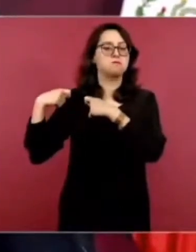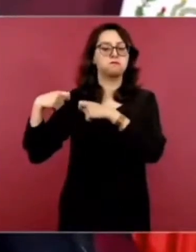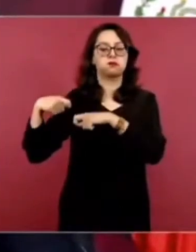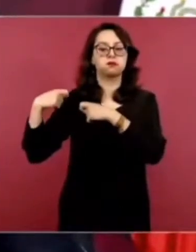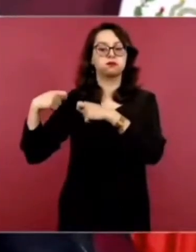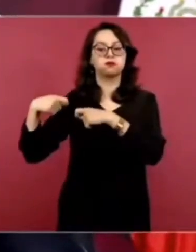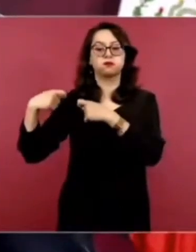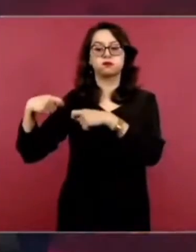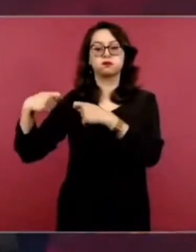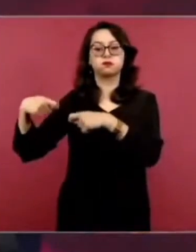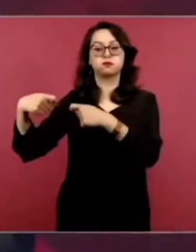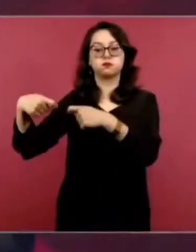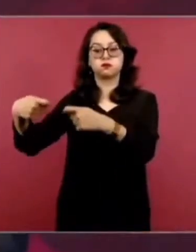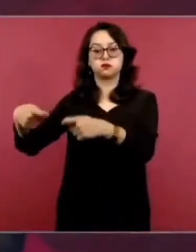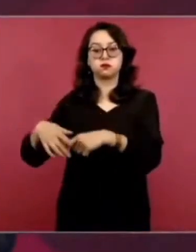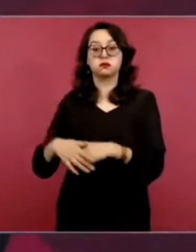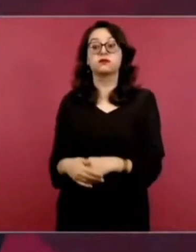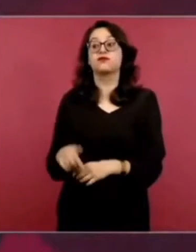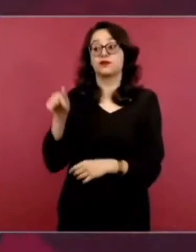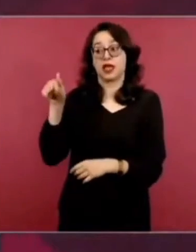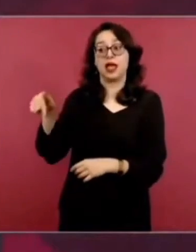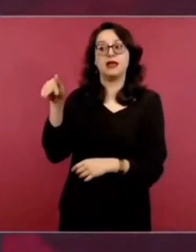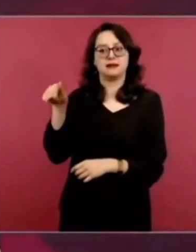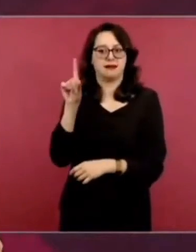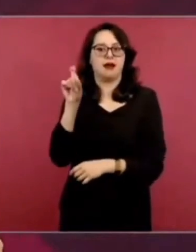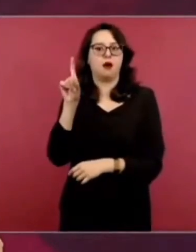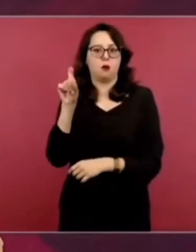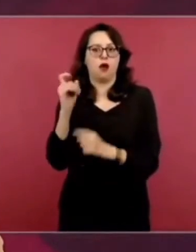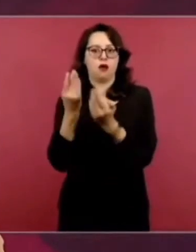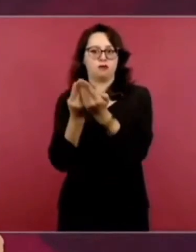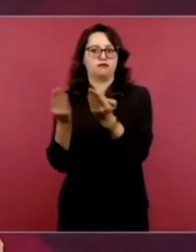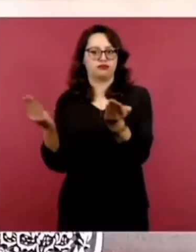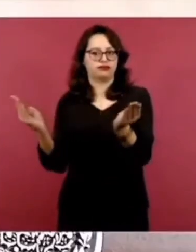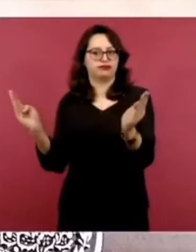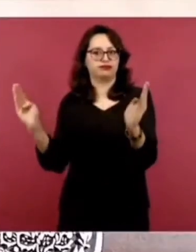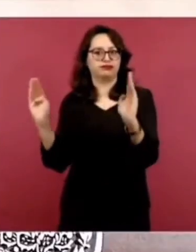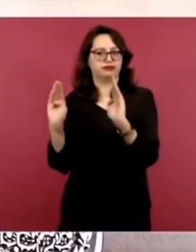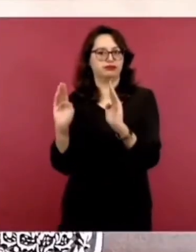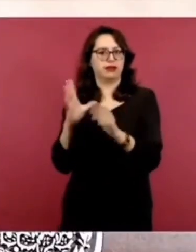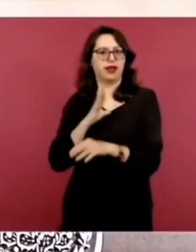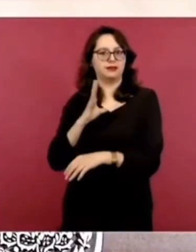Porque ahí está la presa, el cuchillo.